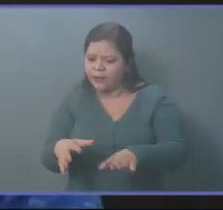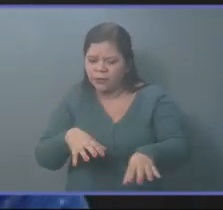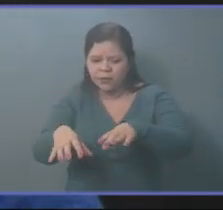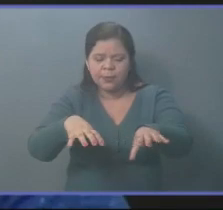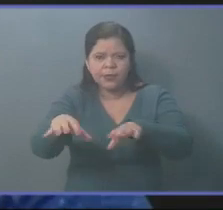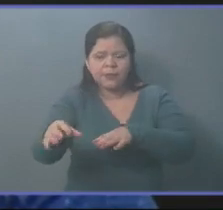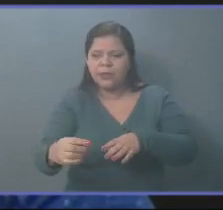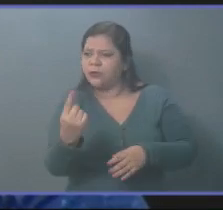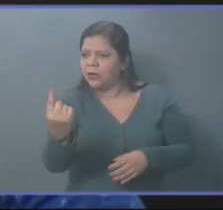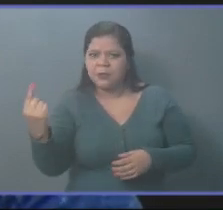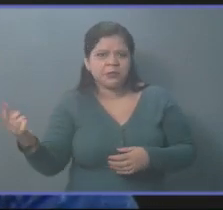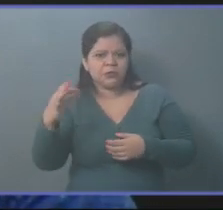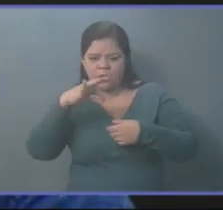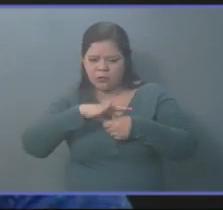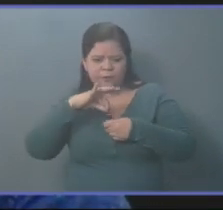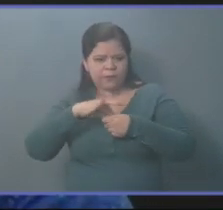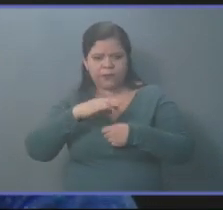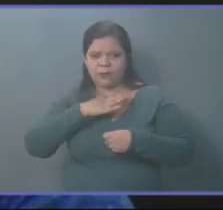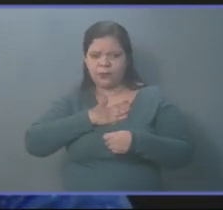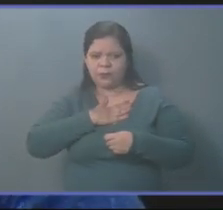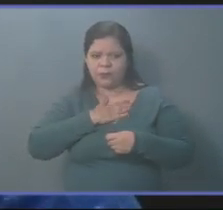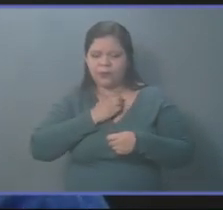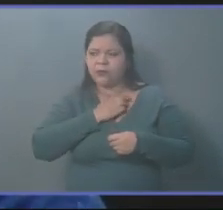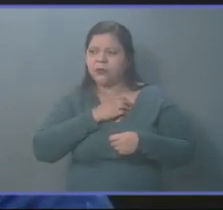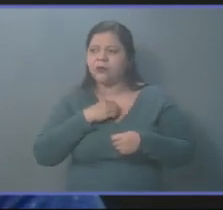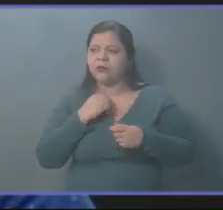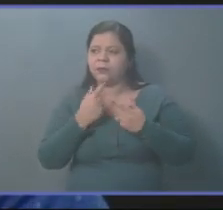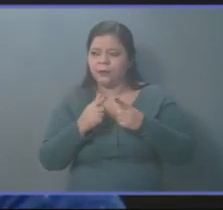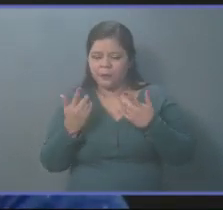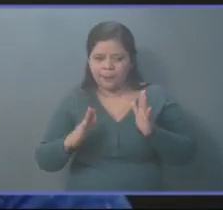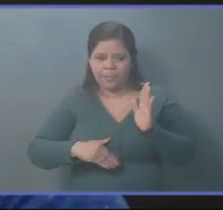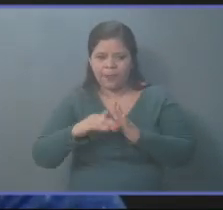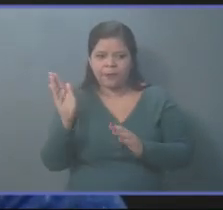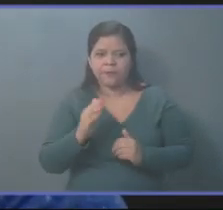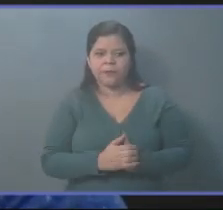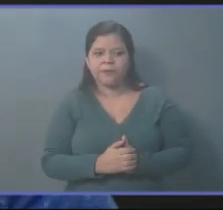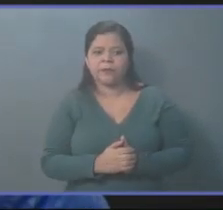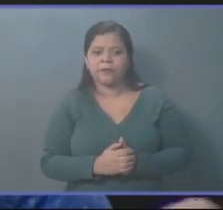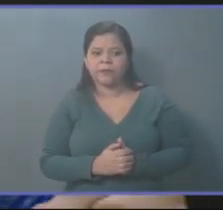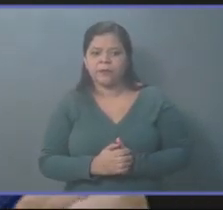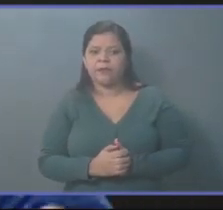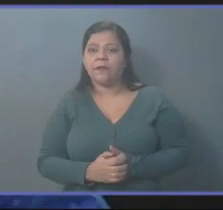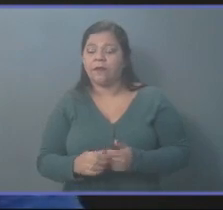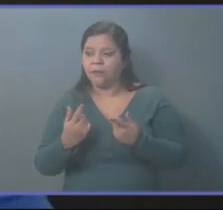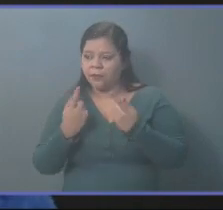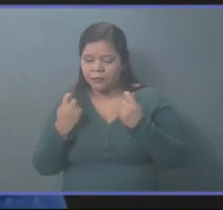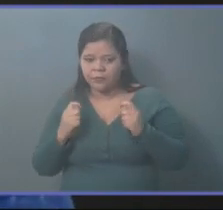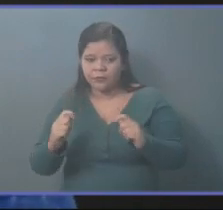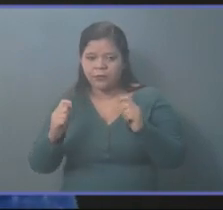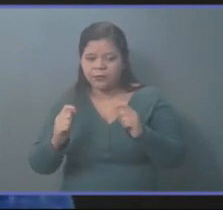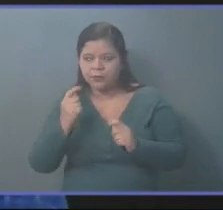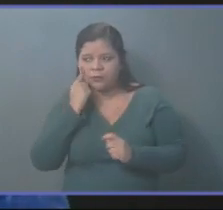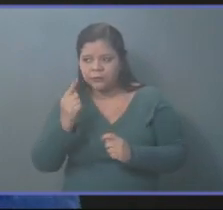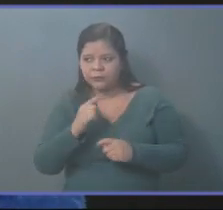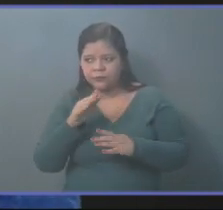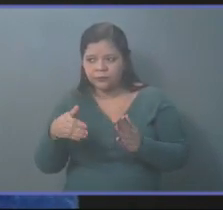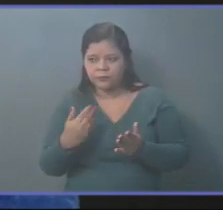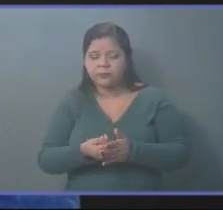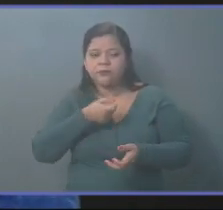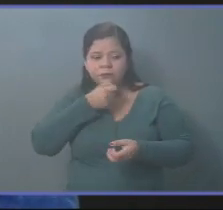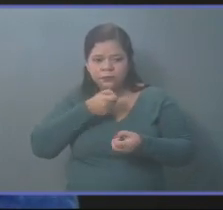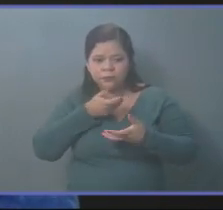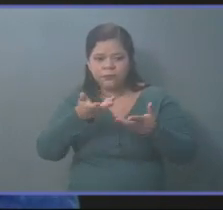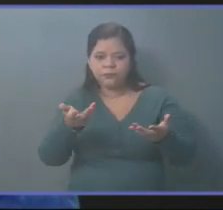ni siquiera la gente vota por mí. Y muchas veces ni siquiera saben quién soy. Se trata de hacer las cosas porque nacen, no por campaña.